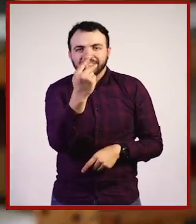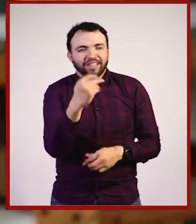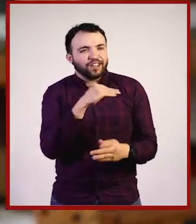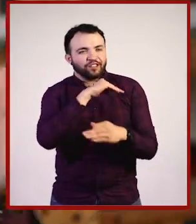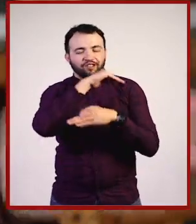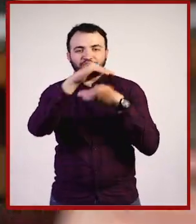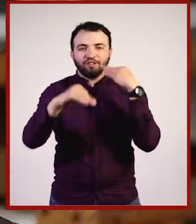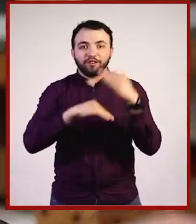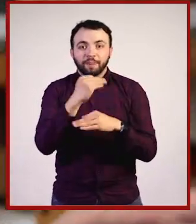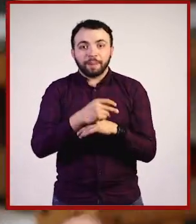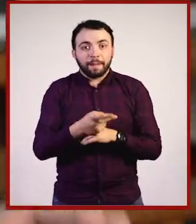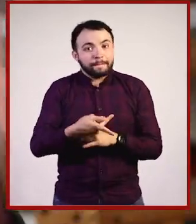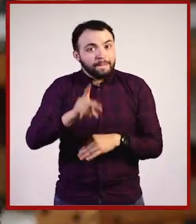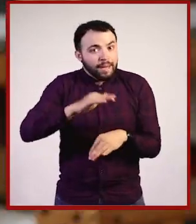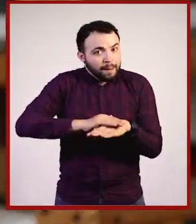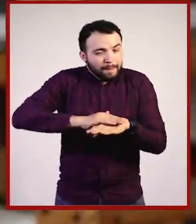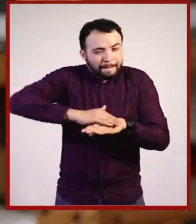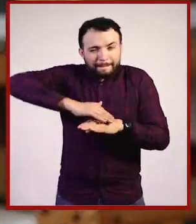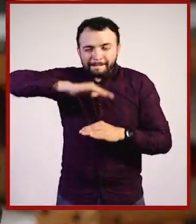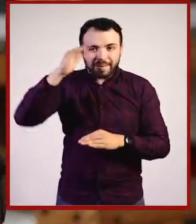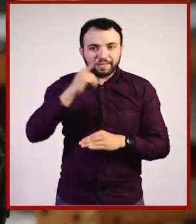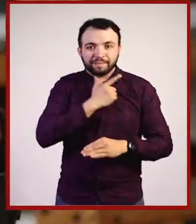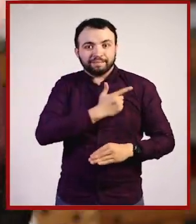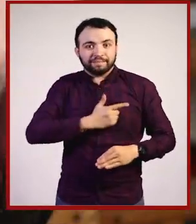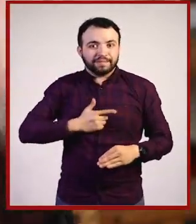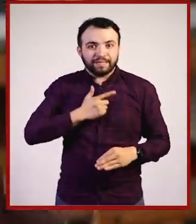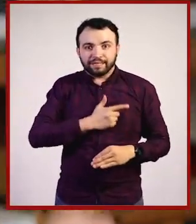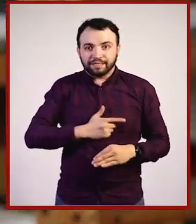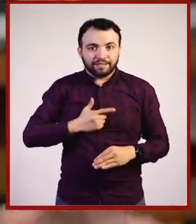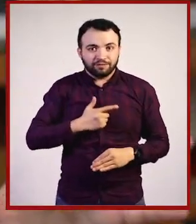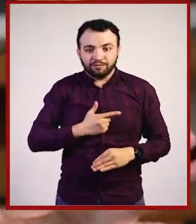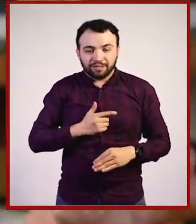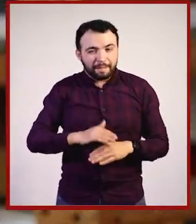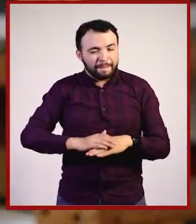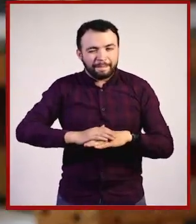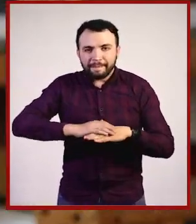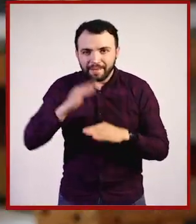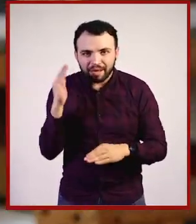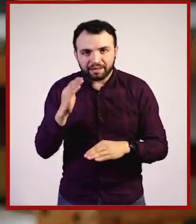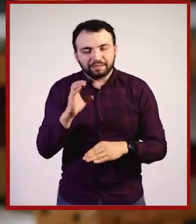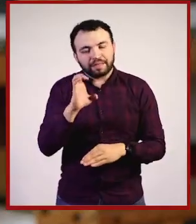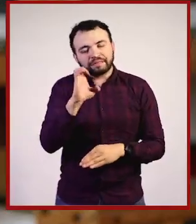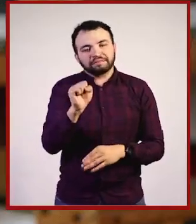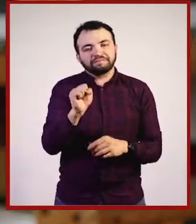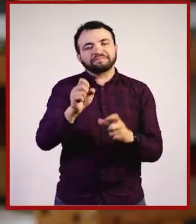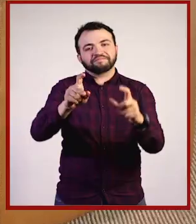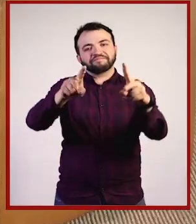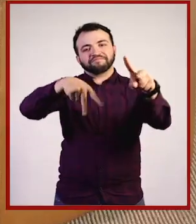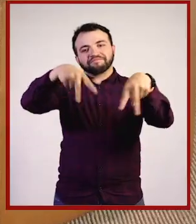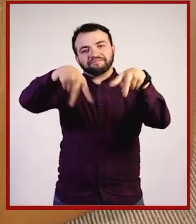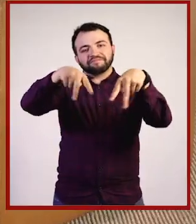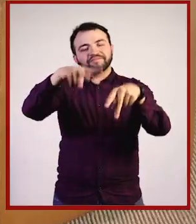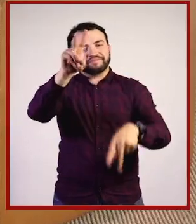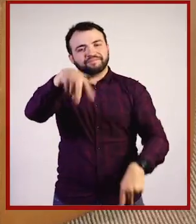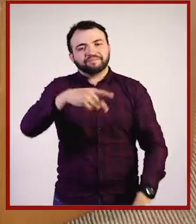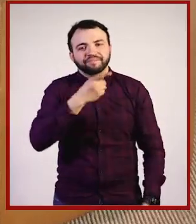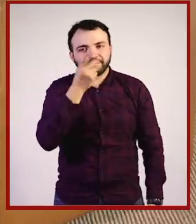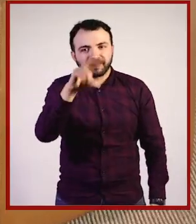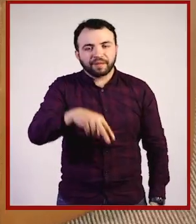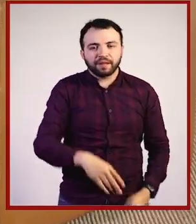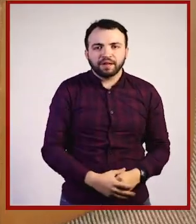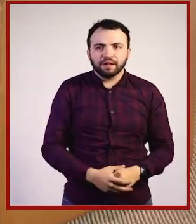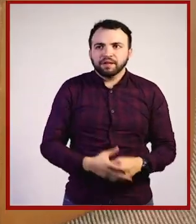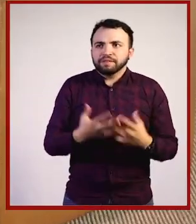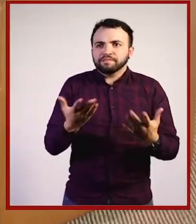que más me ha cautivado y que para mí es casi como una religión, lo confieso, es el fútbol. fútbol, ¿verdad? Sí, definitivamente. Oye,